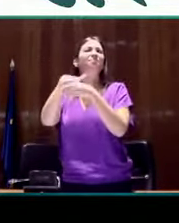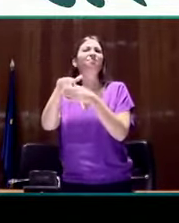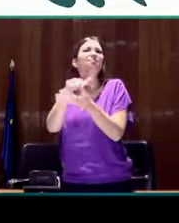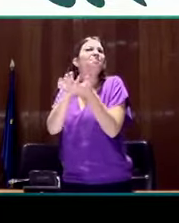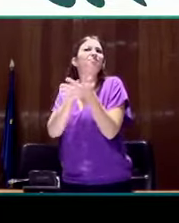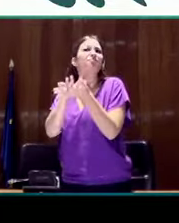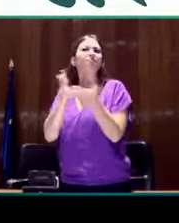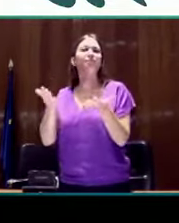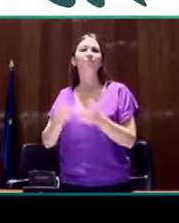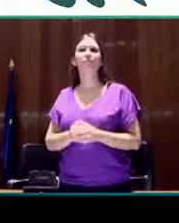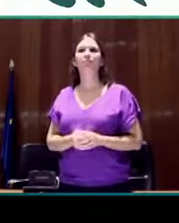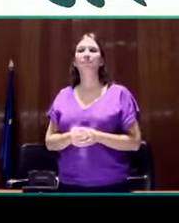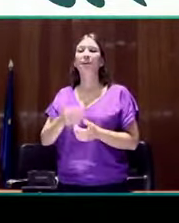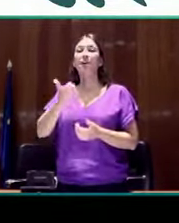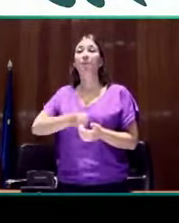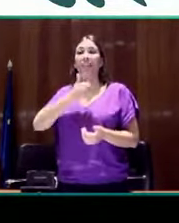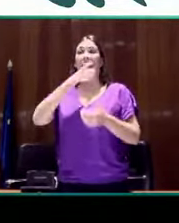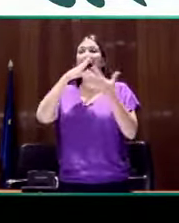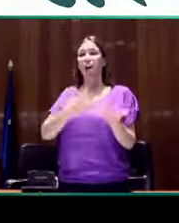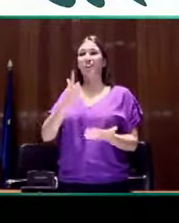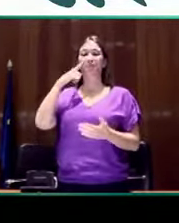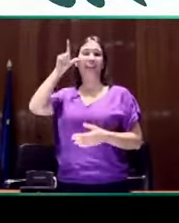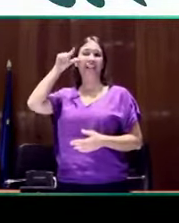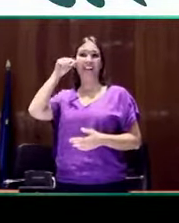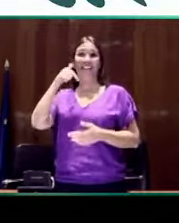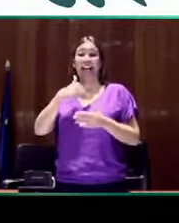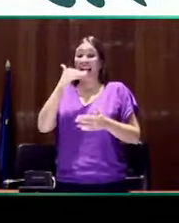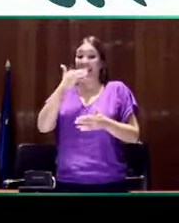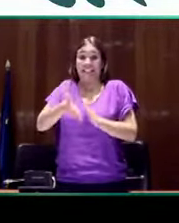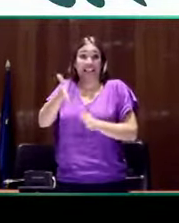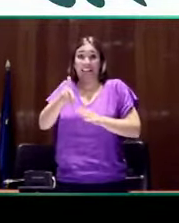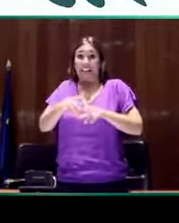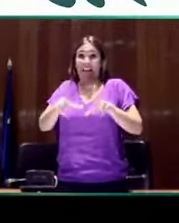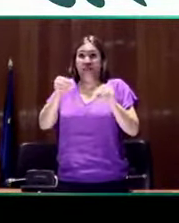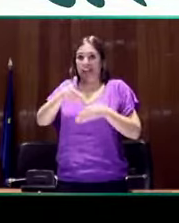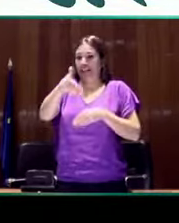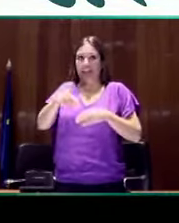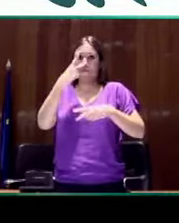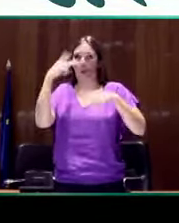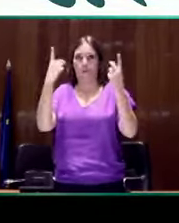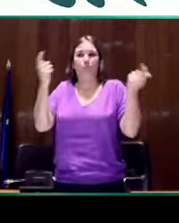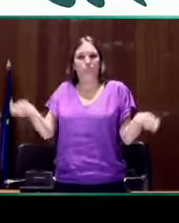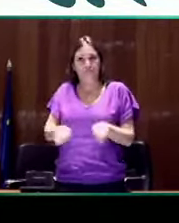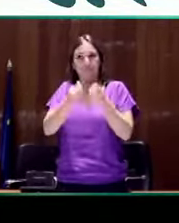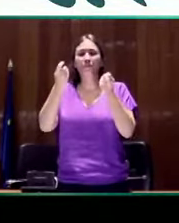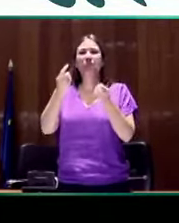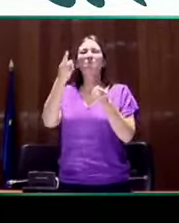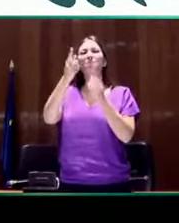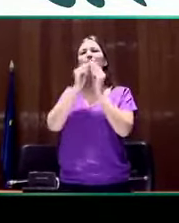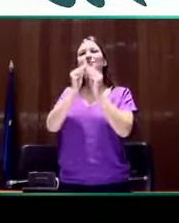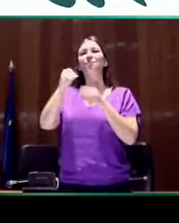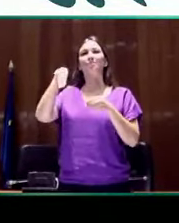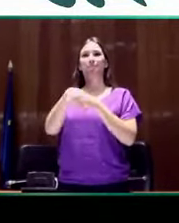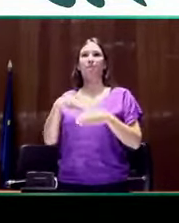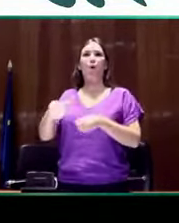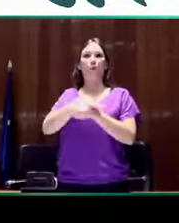el germen de la actual tesis doctoral que está prácticamente terminada, que en breve vamos a presentar, y que se ha desarrollado dentro